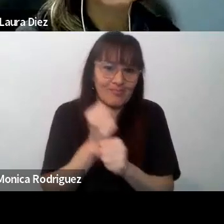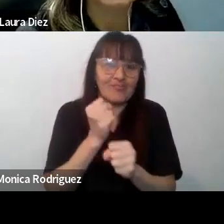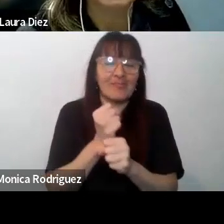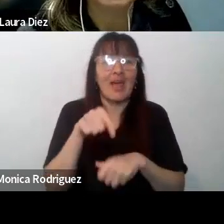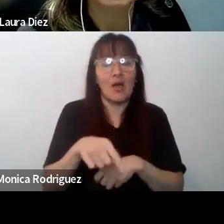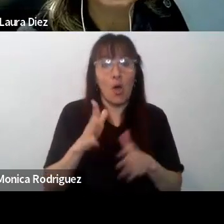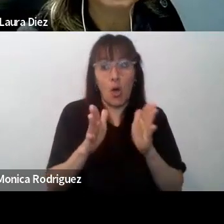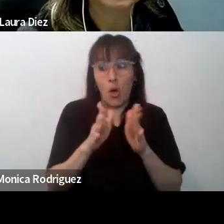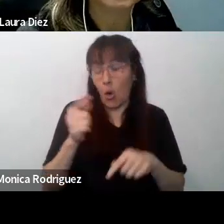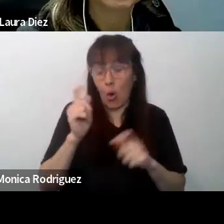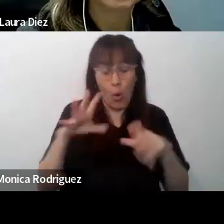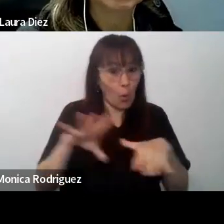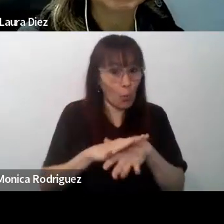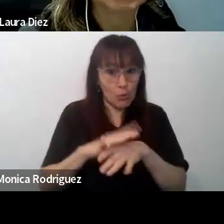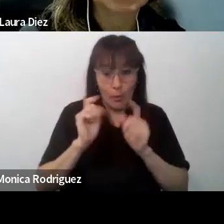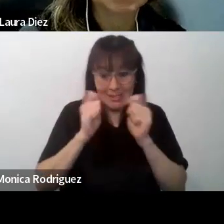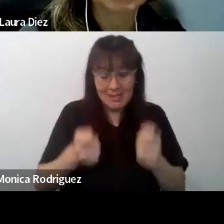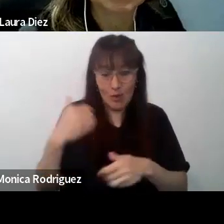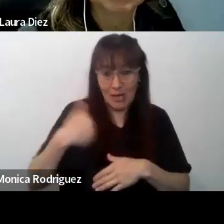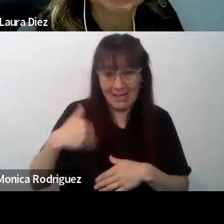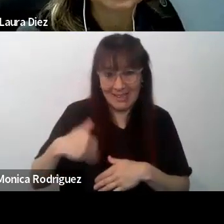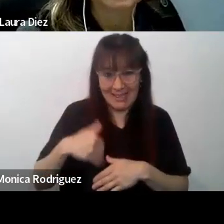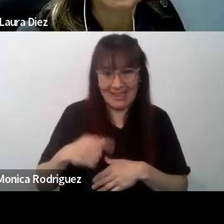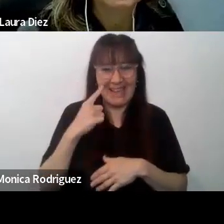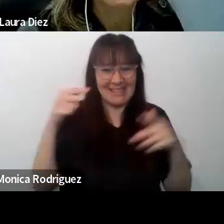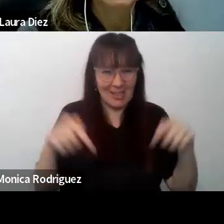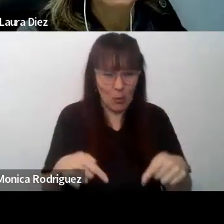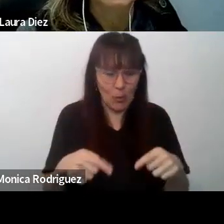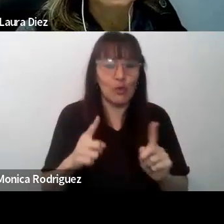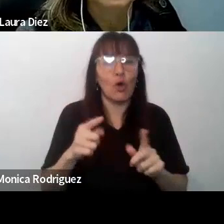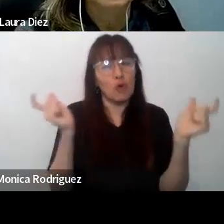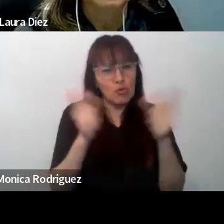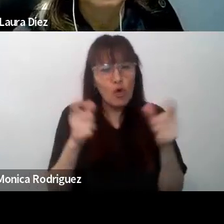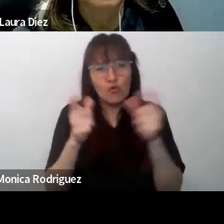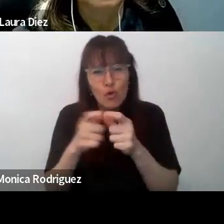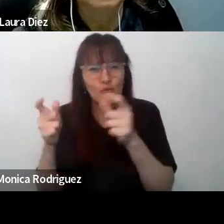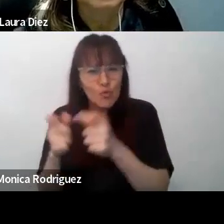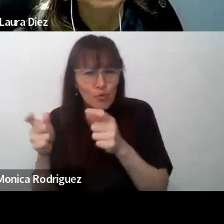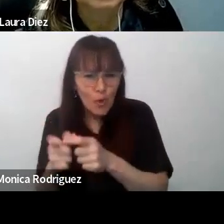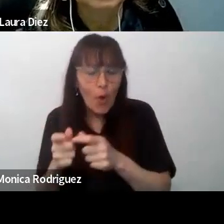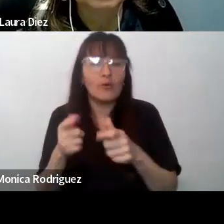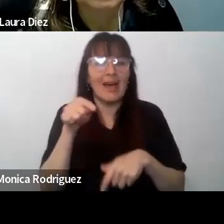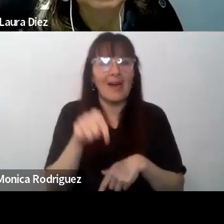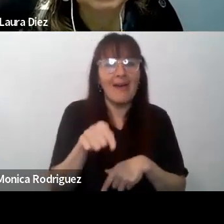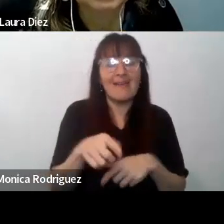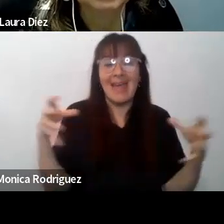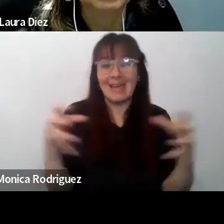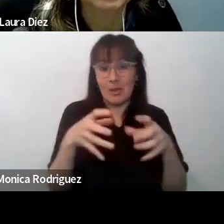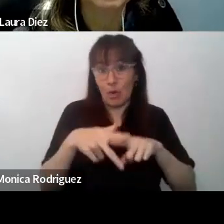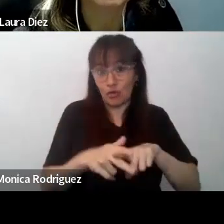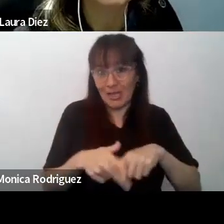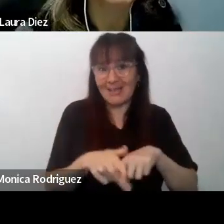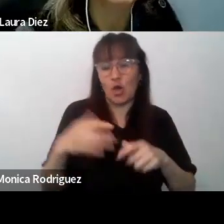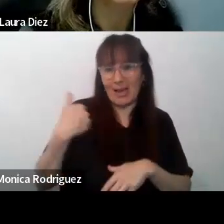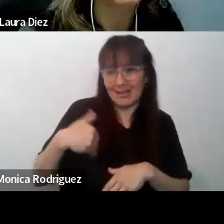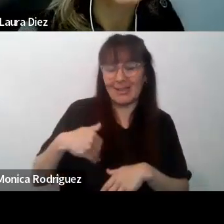Argentina, por el INFOD hemos tenido unas cuantas reuniones en las que los equipos técnicos argentinos y